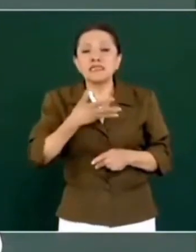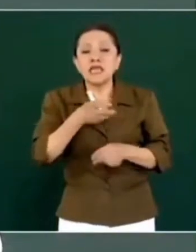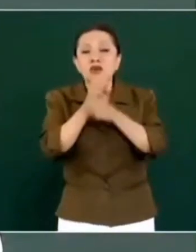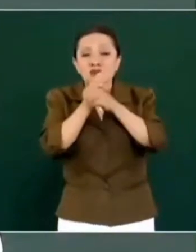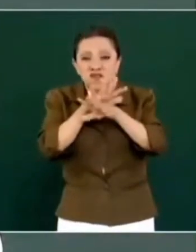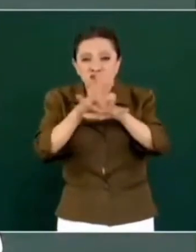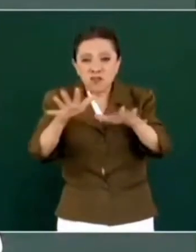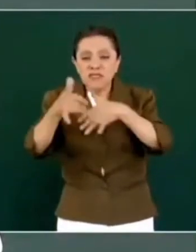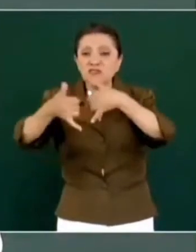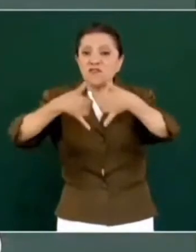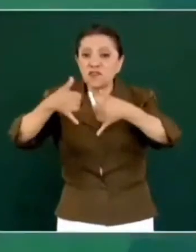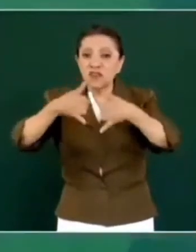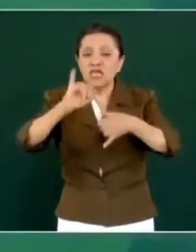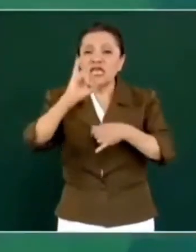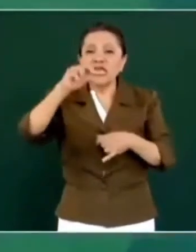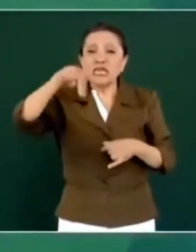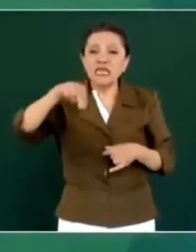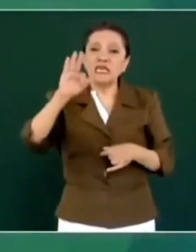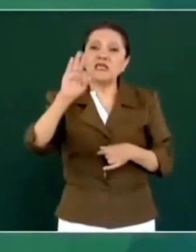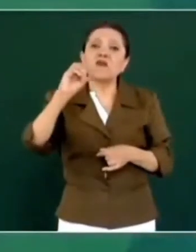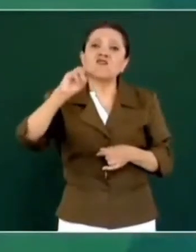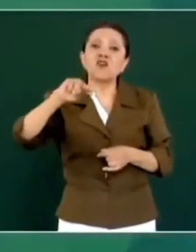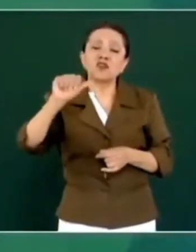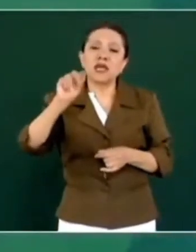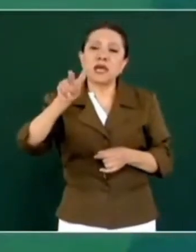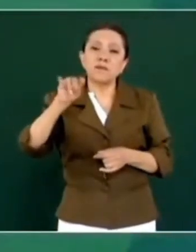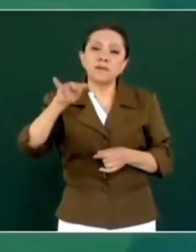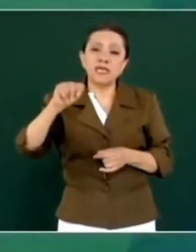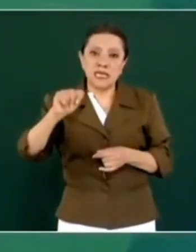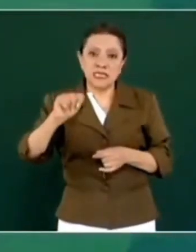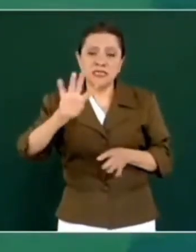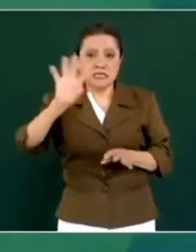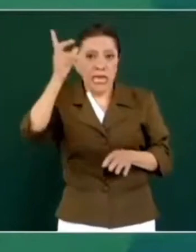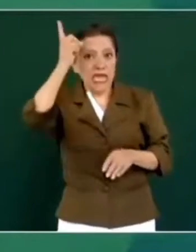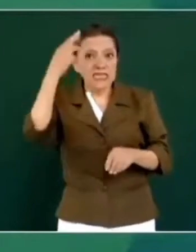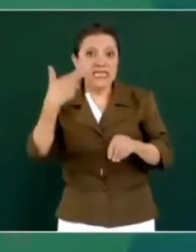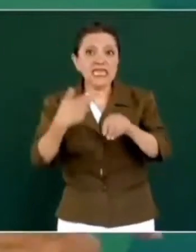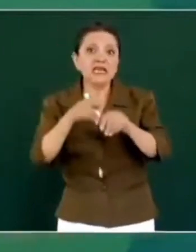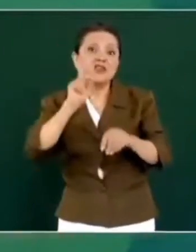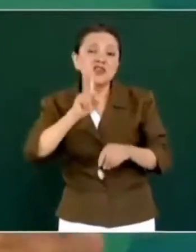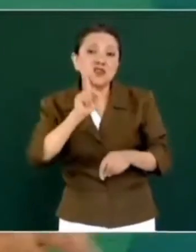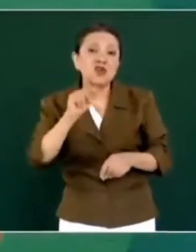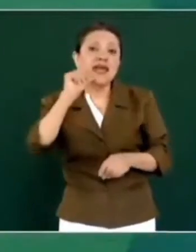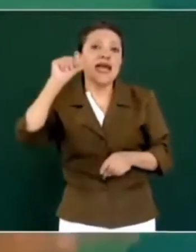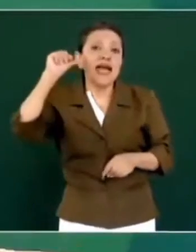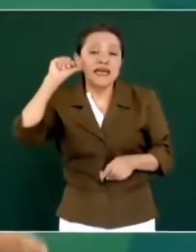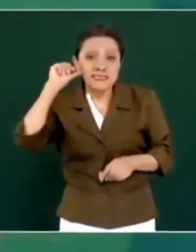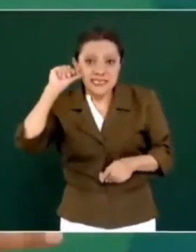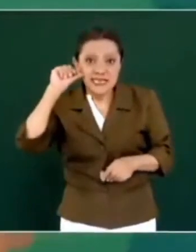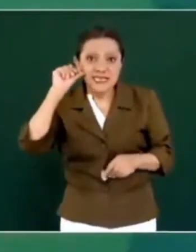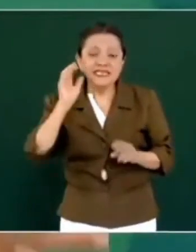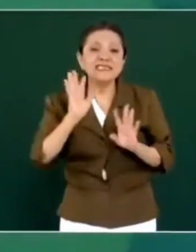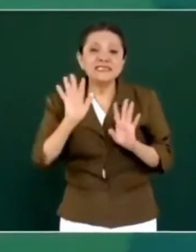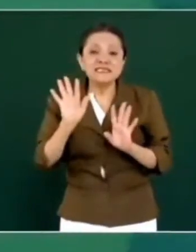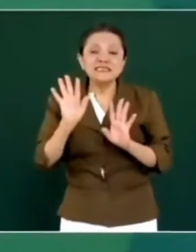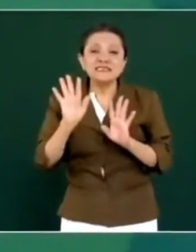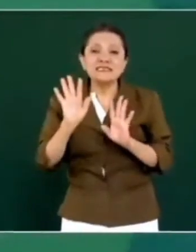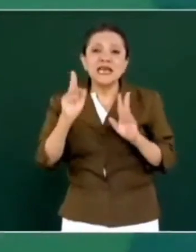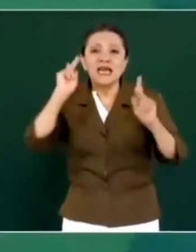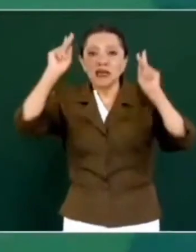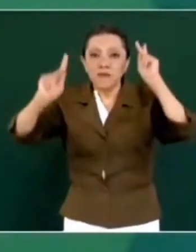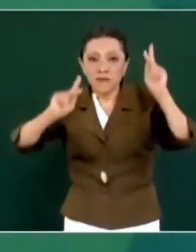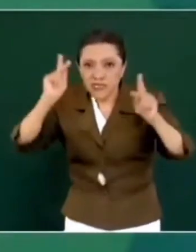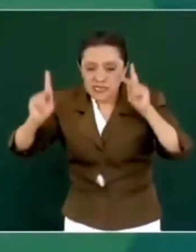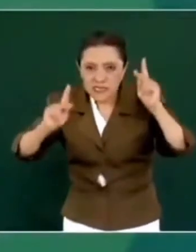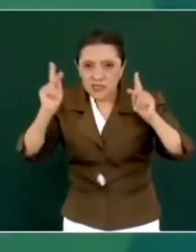Infonavit informó la directora estuvo ayer incluso de visita